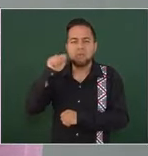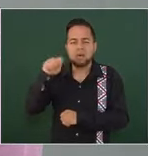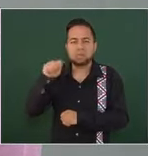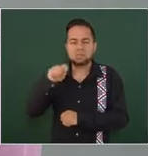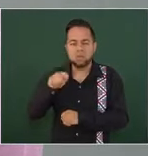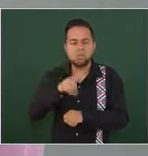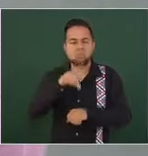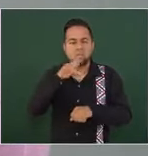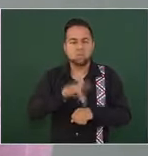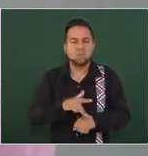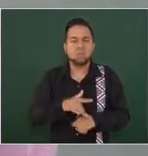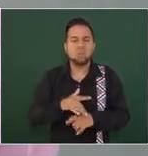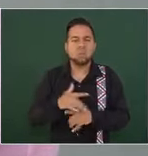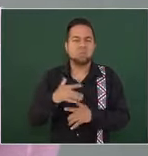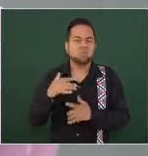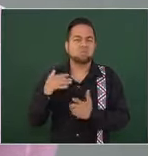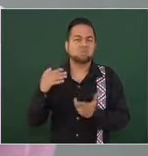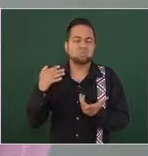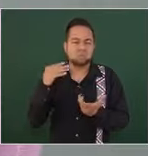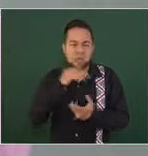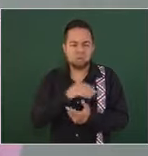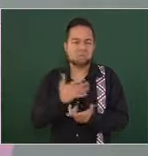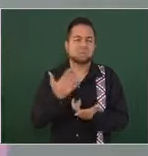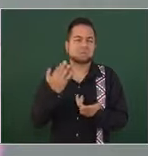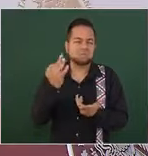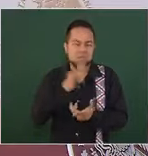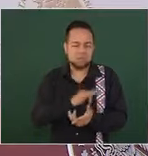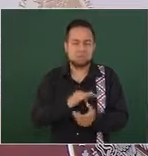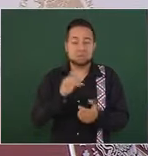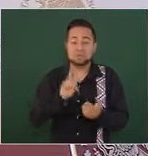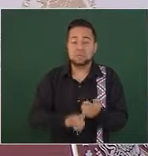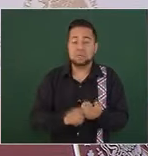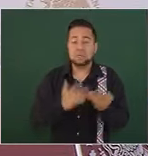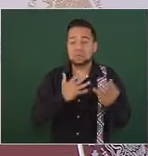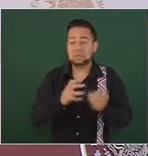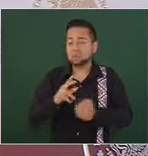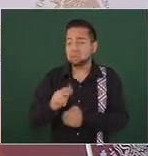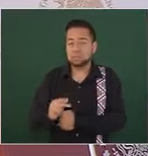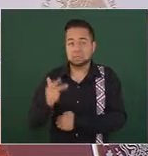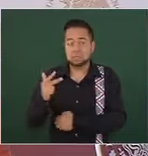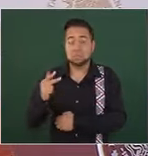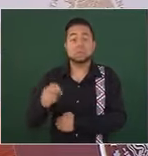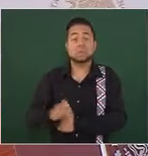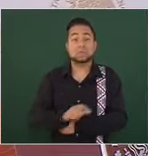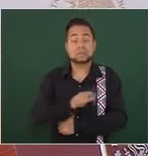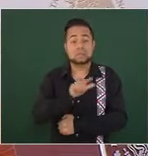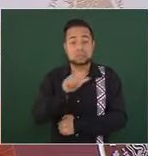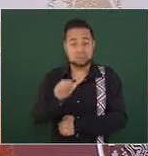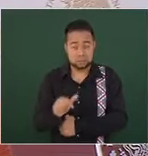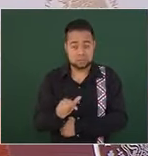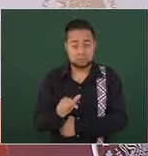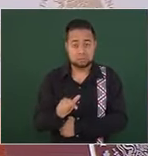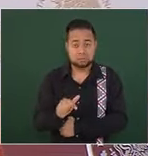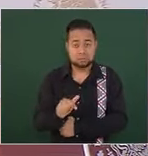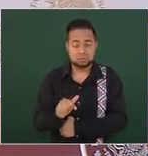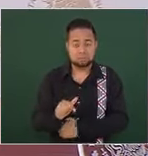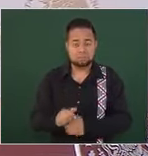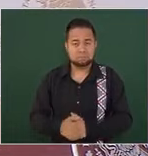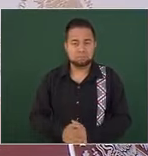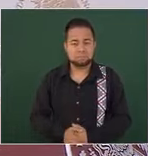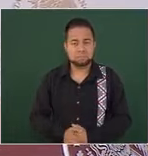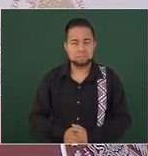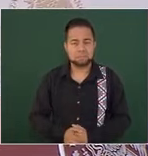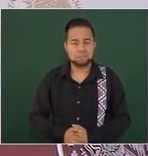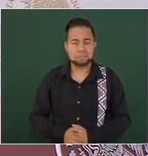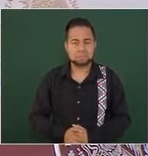fue en 1988 y ahí dedico un